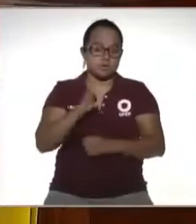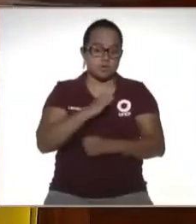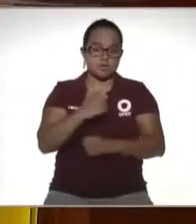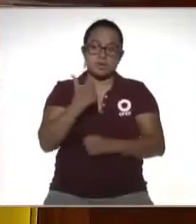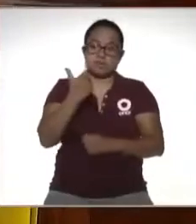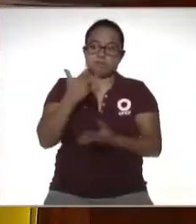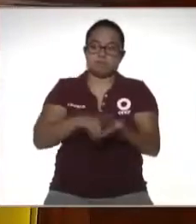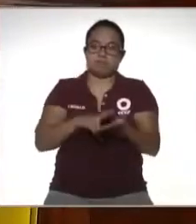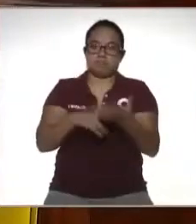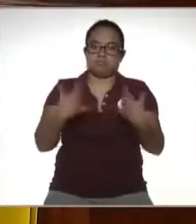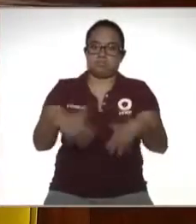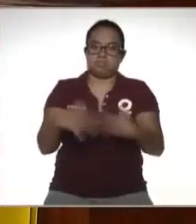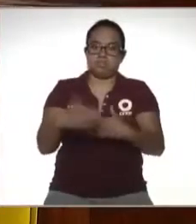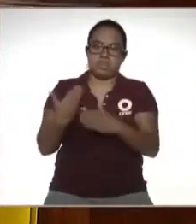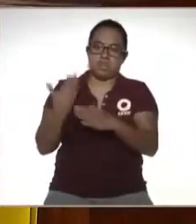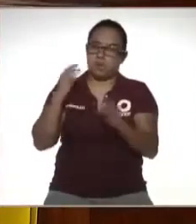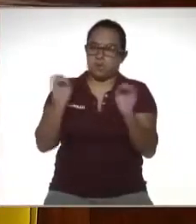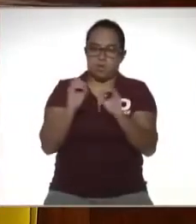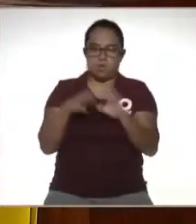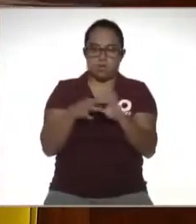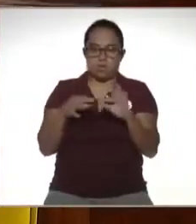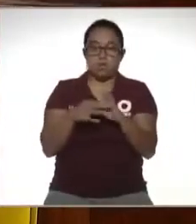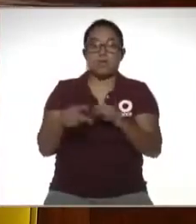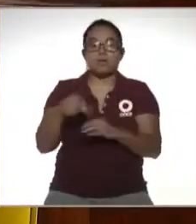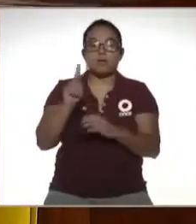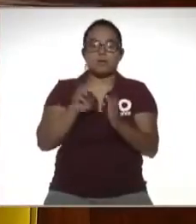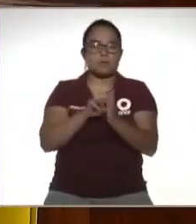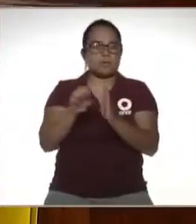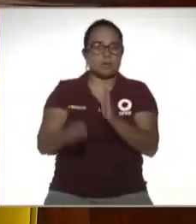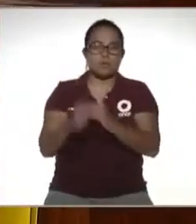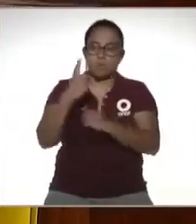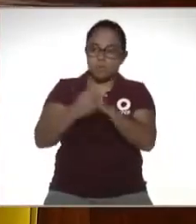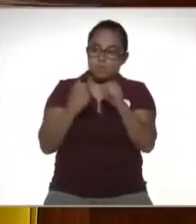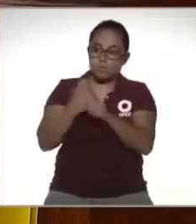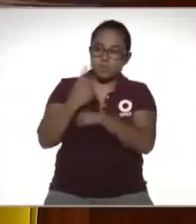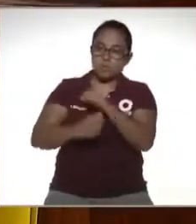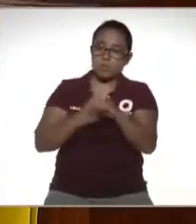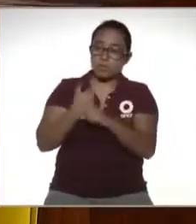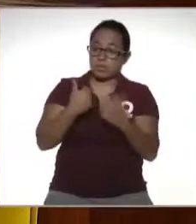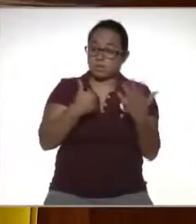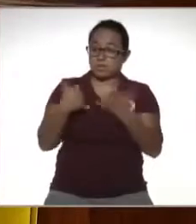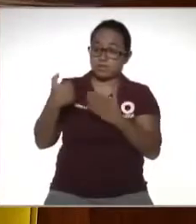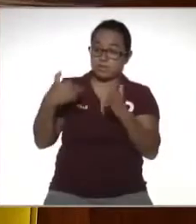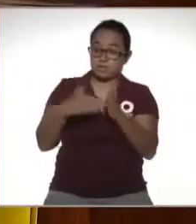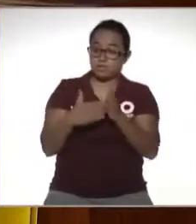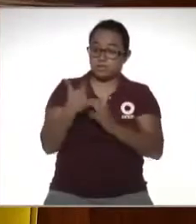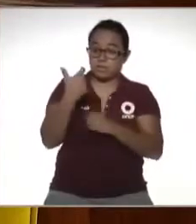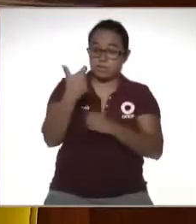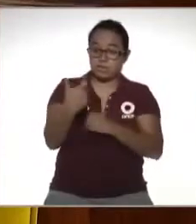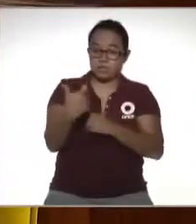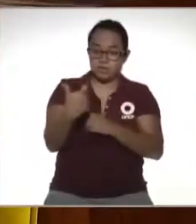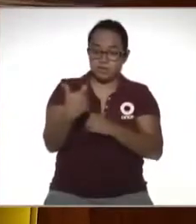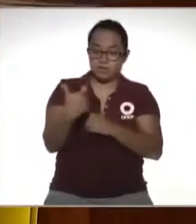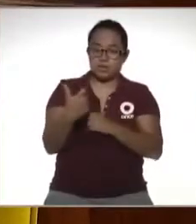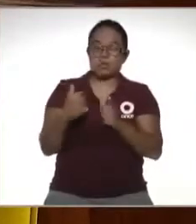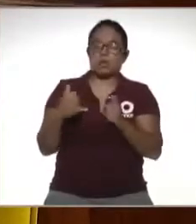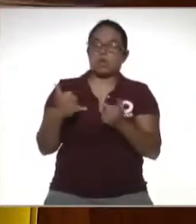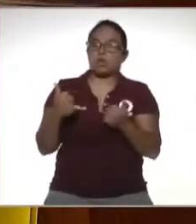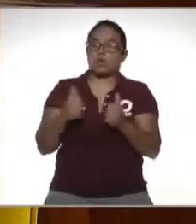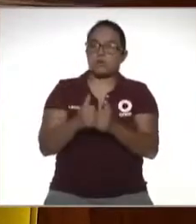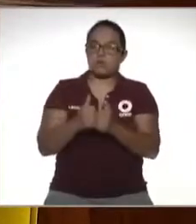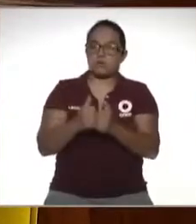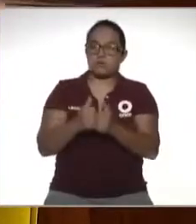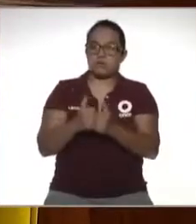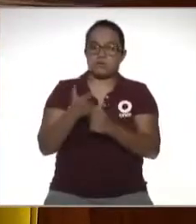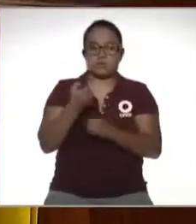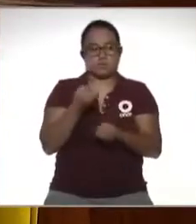importantes de recursos y que hace rato no lo mencionábamos pero cuando de manera anual se reciben más de 600 mil pesos bajo el concepto de